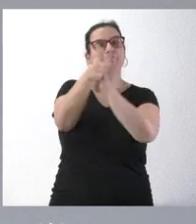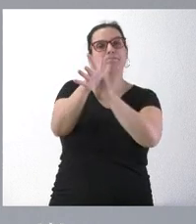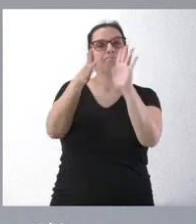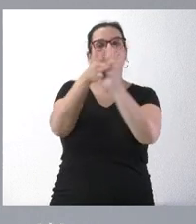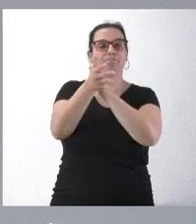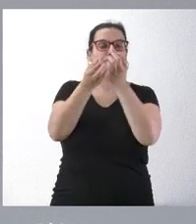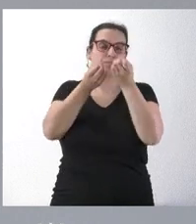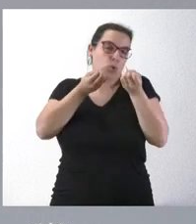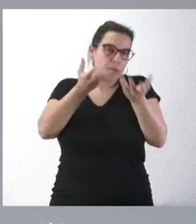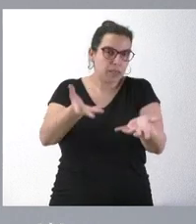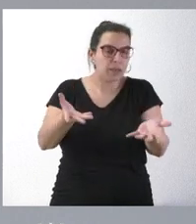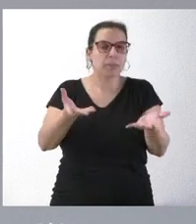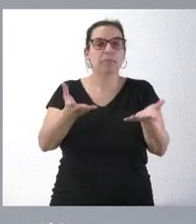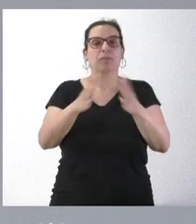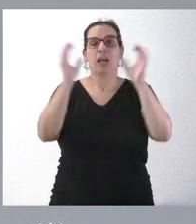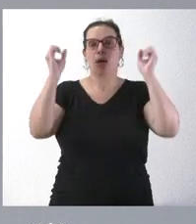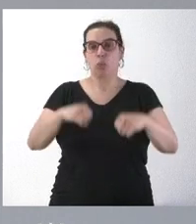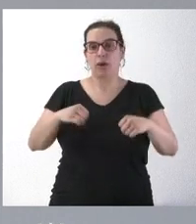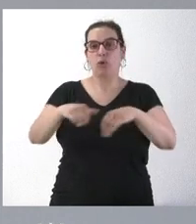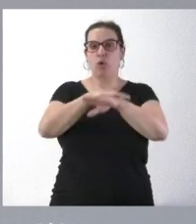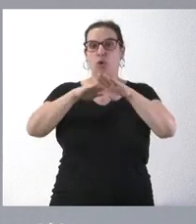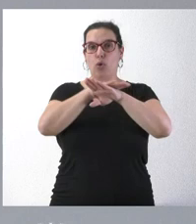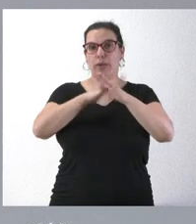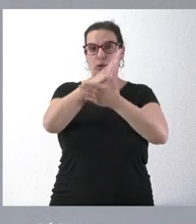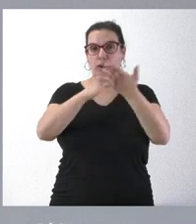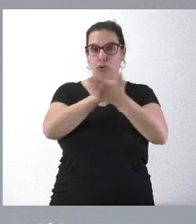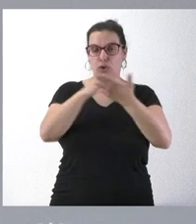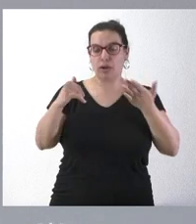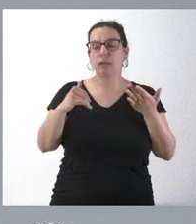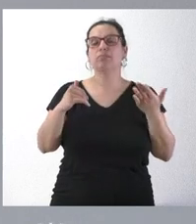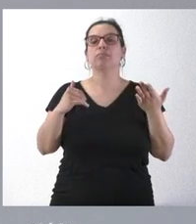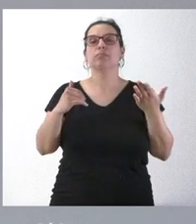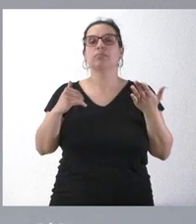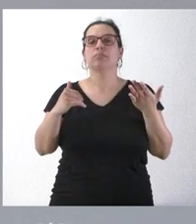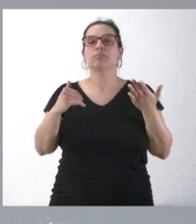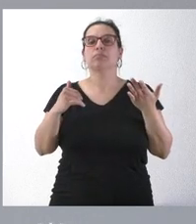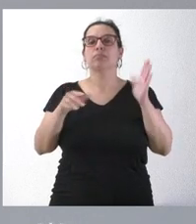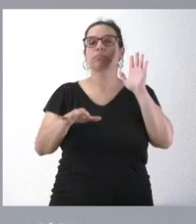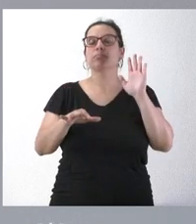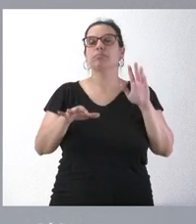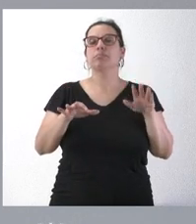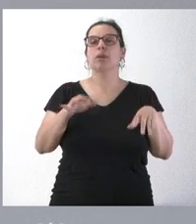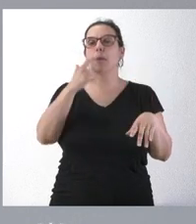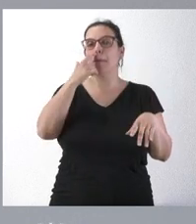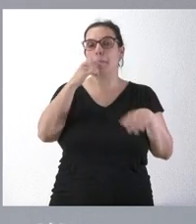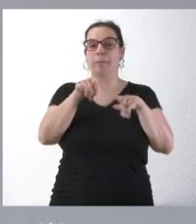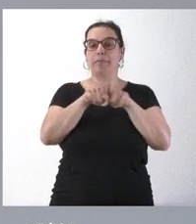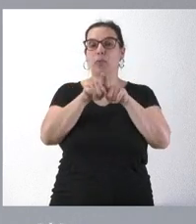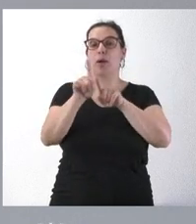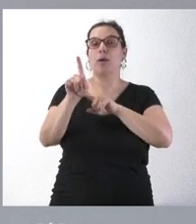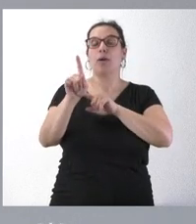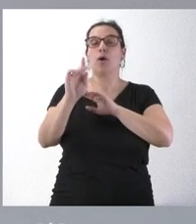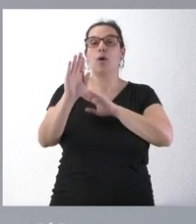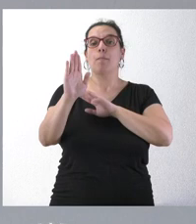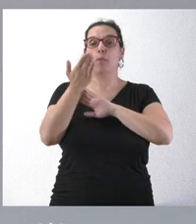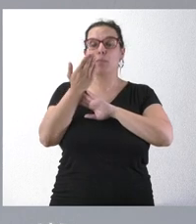comentarles el acuerdo del Gobierno regional, del Gobierno autonómico, que ha tomado en conocimiento la propuesta por la